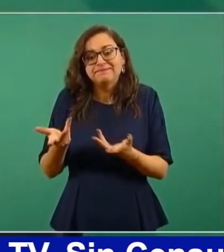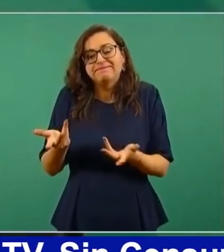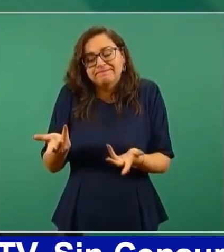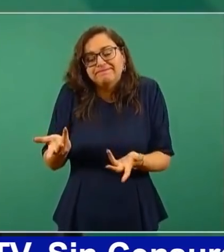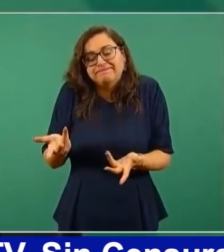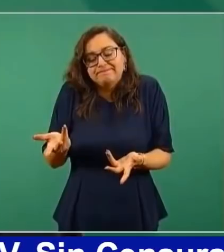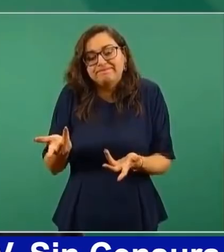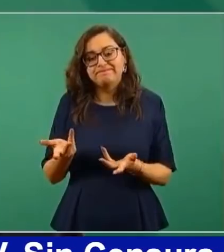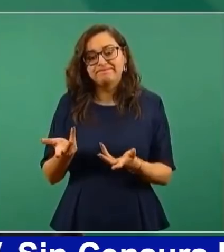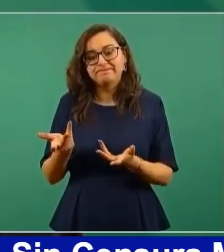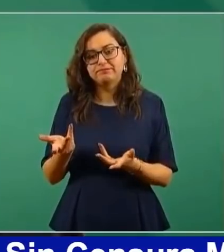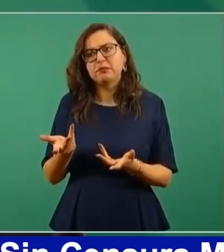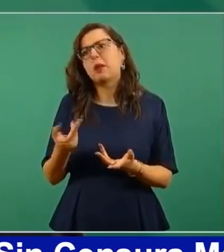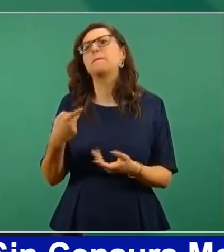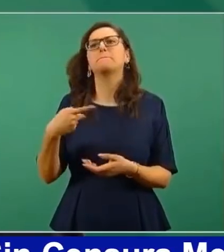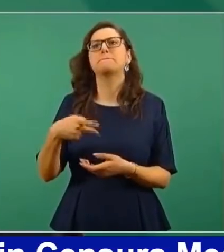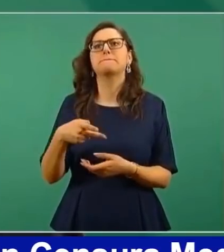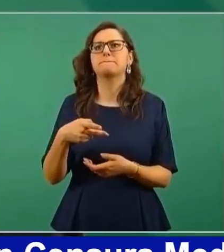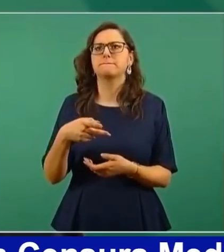el que no todos, incluso,